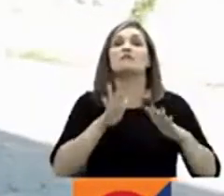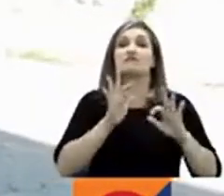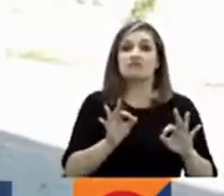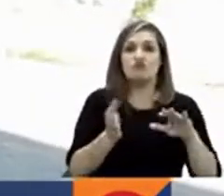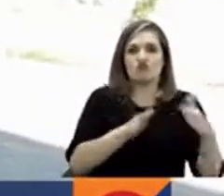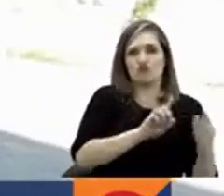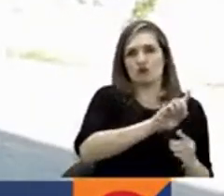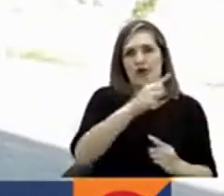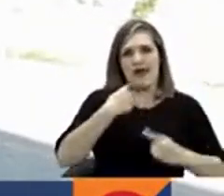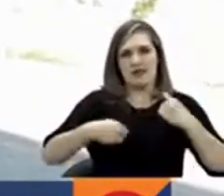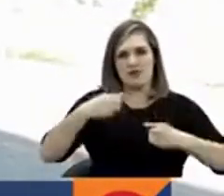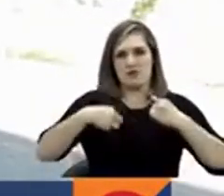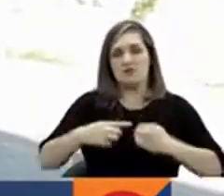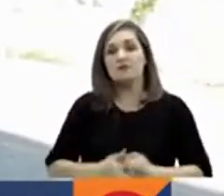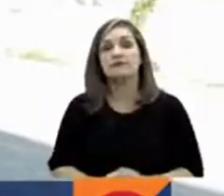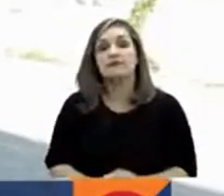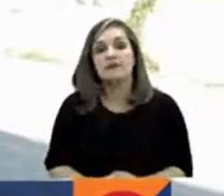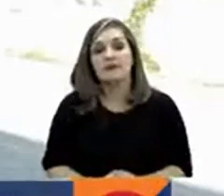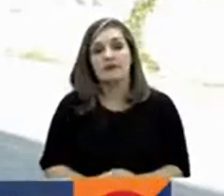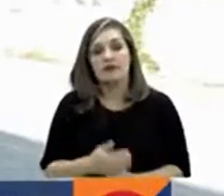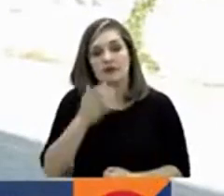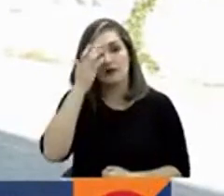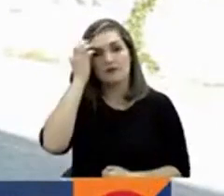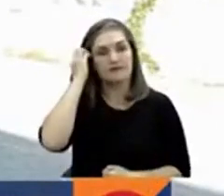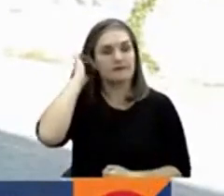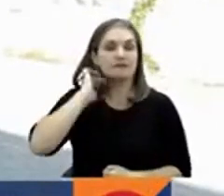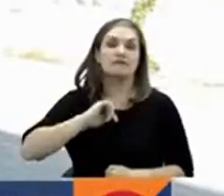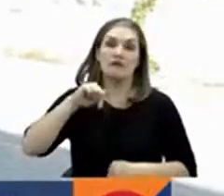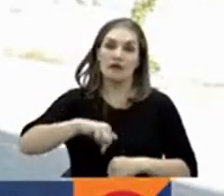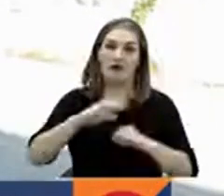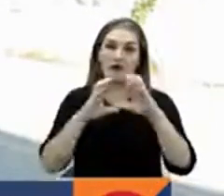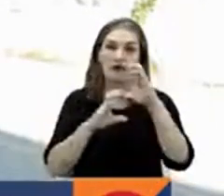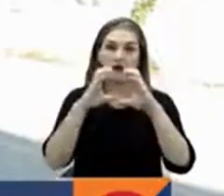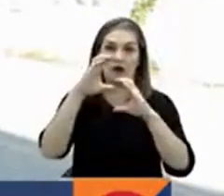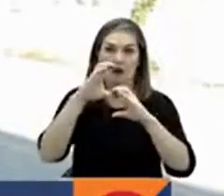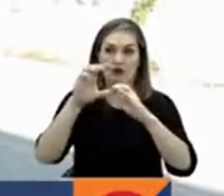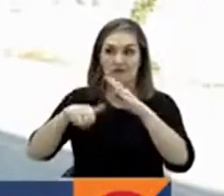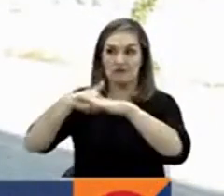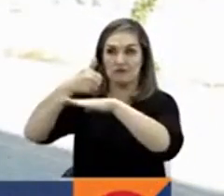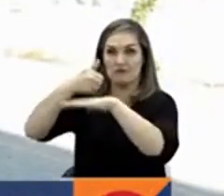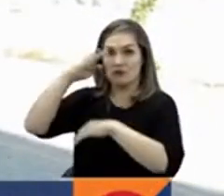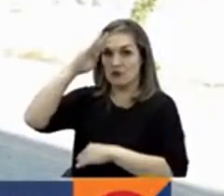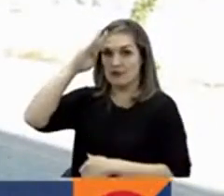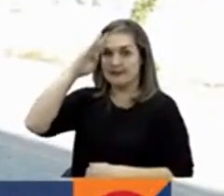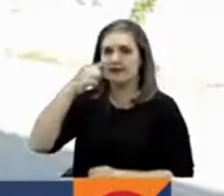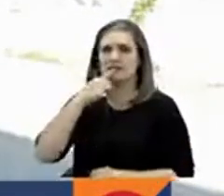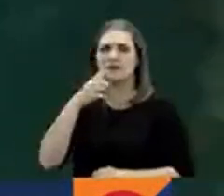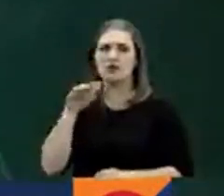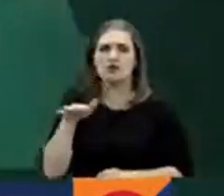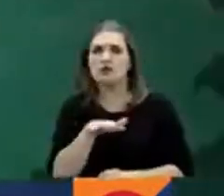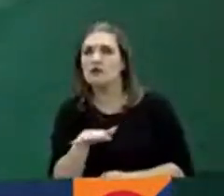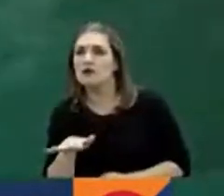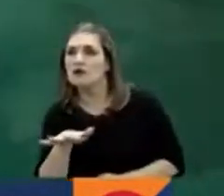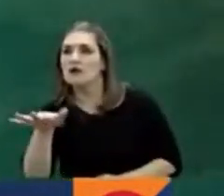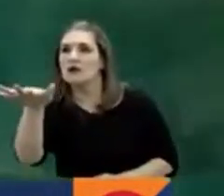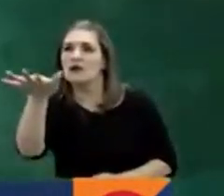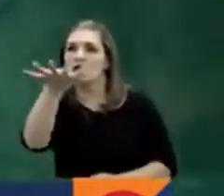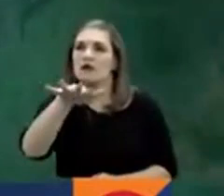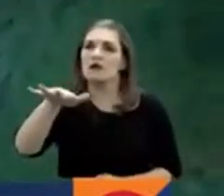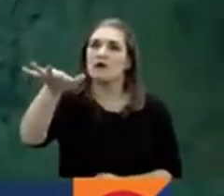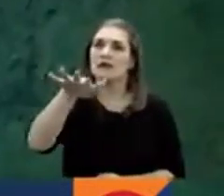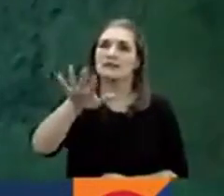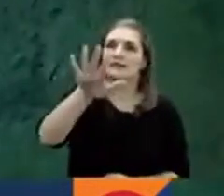De acuerdo con el comandante de la policía en el Cauca, Coronel José Ricardo Archila, los hechos se presentaron en la vereda 5 y 6 del